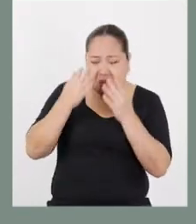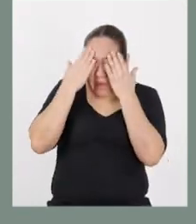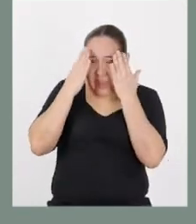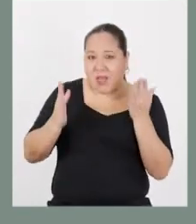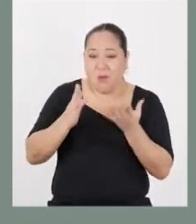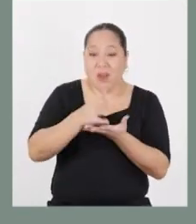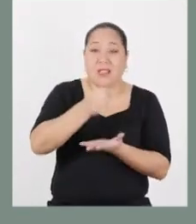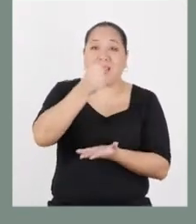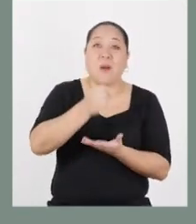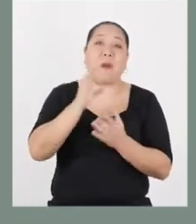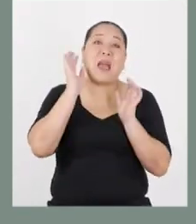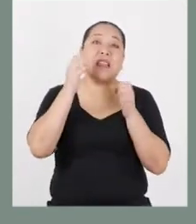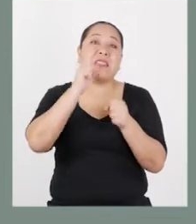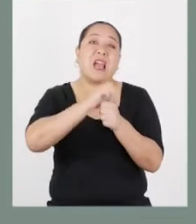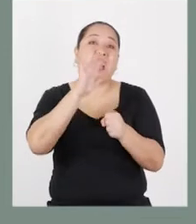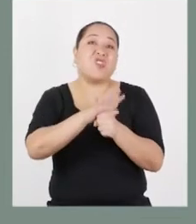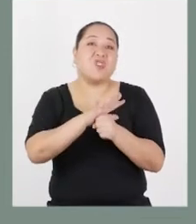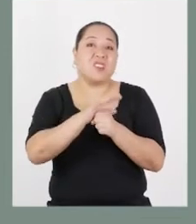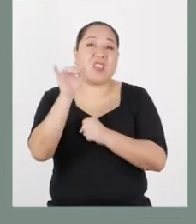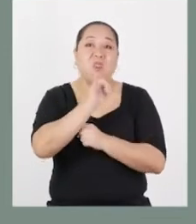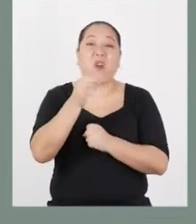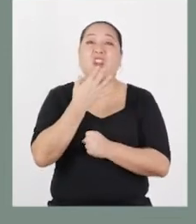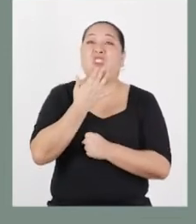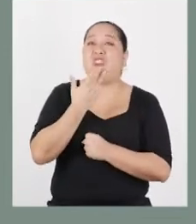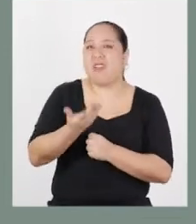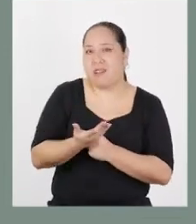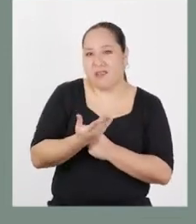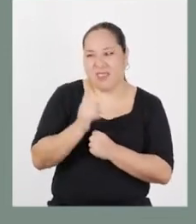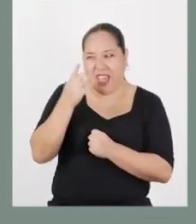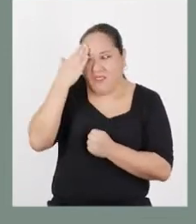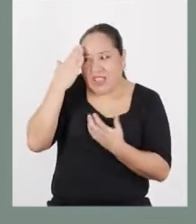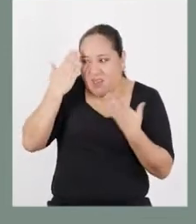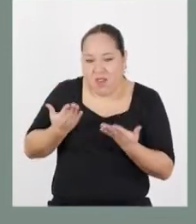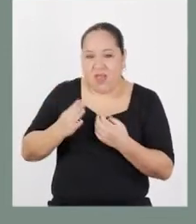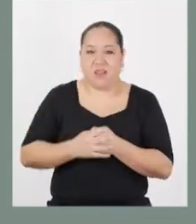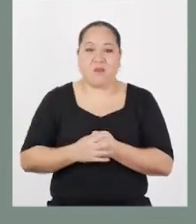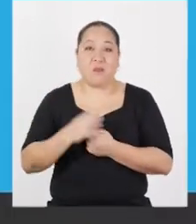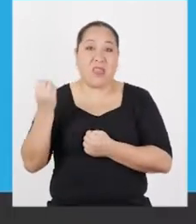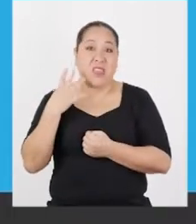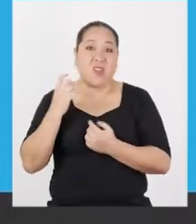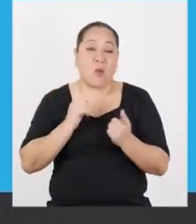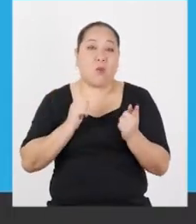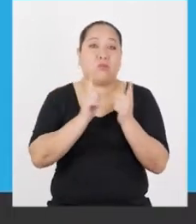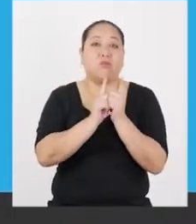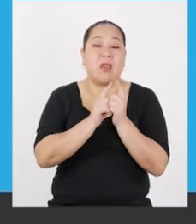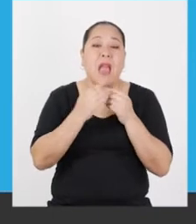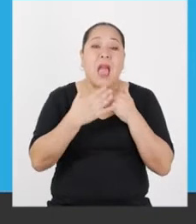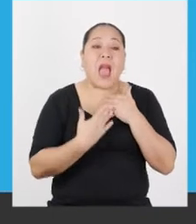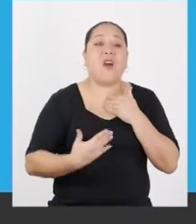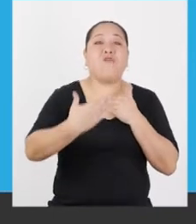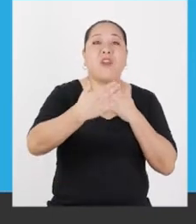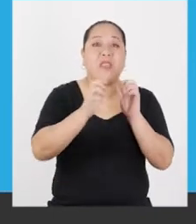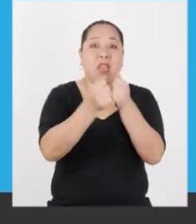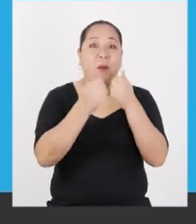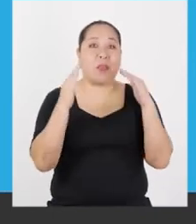Porque está en botella de gaseosa. Y es igualita en color y todo. Me dijo que se reúnen frente a la panadería